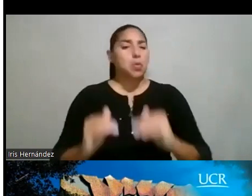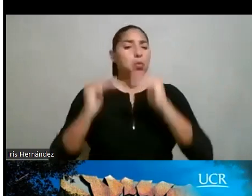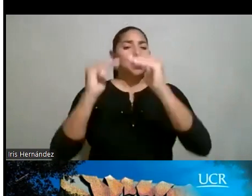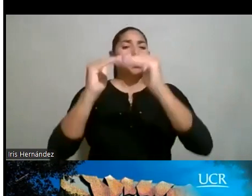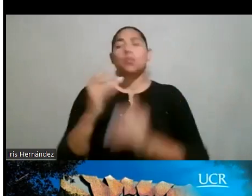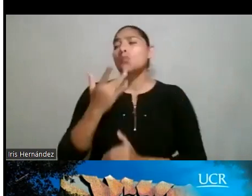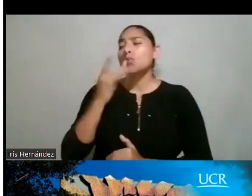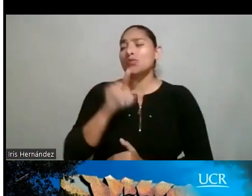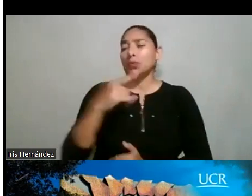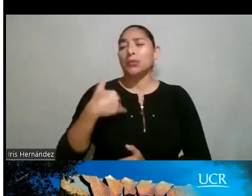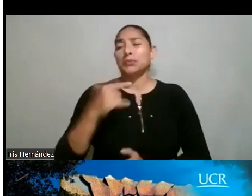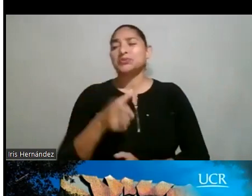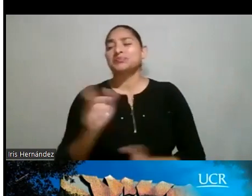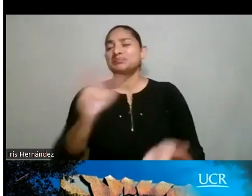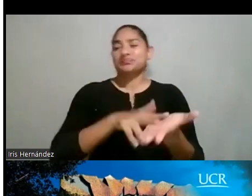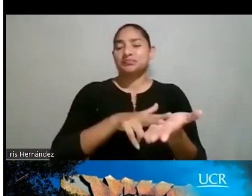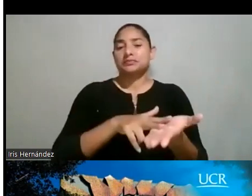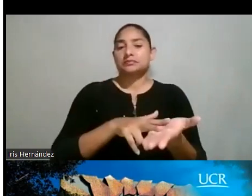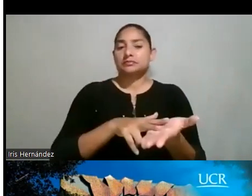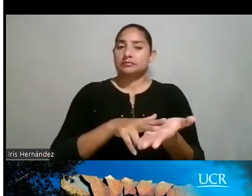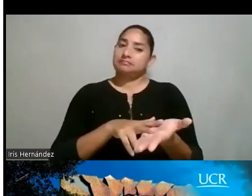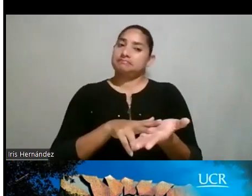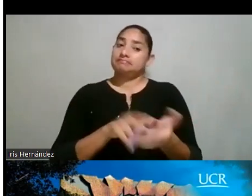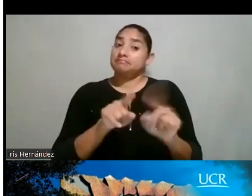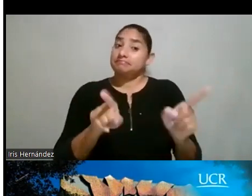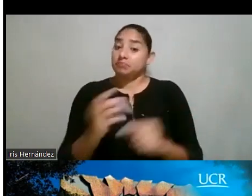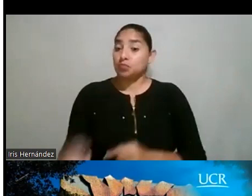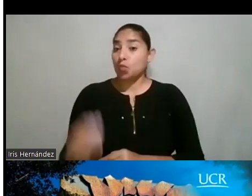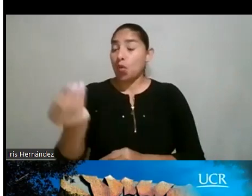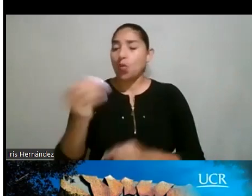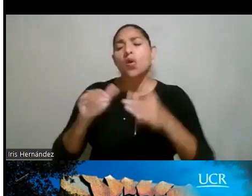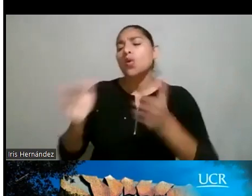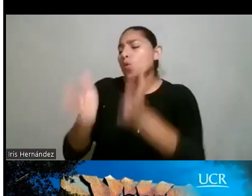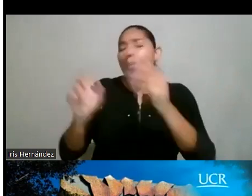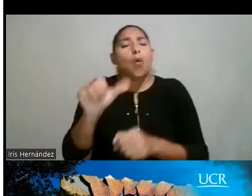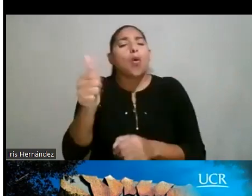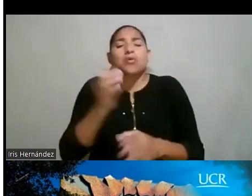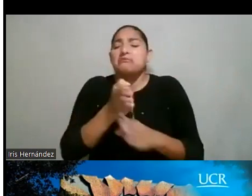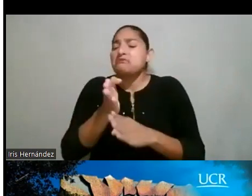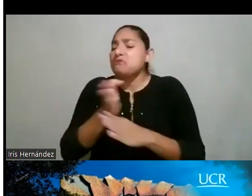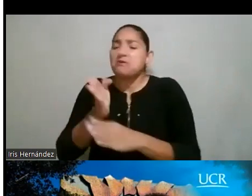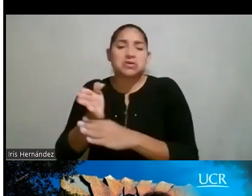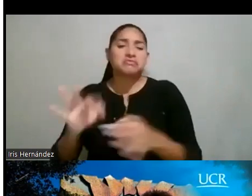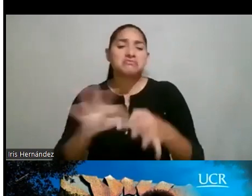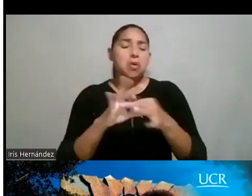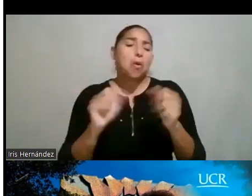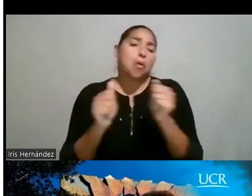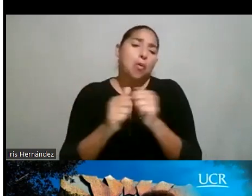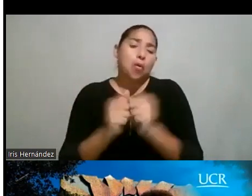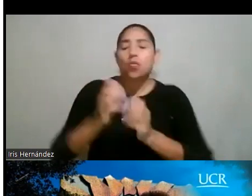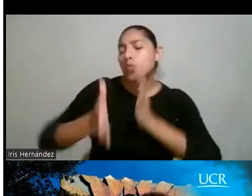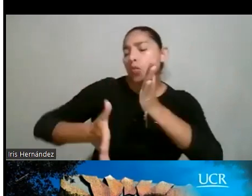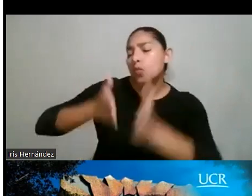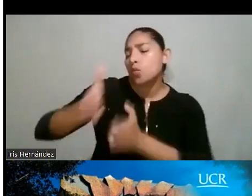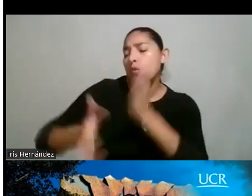contratar hombres, ¿verdad?, y que las jóvenes se estimulan para estudiar otras carreras relacionadas con el cuido de la